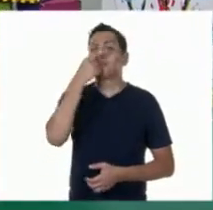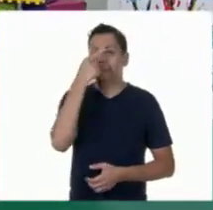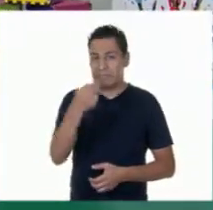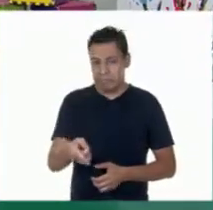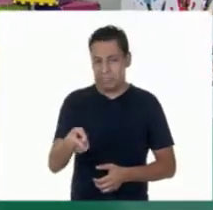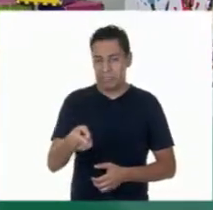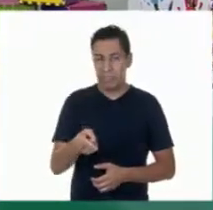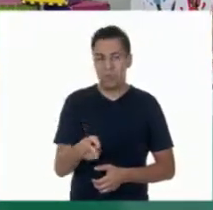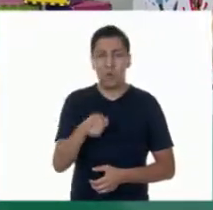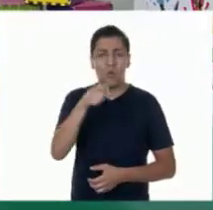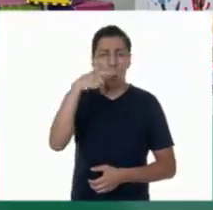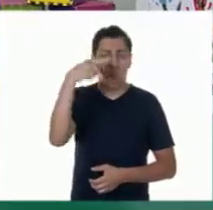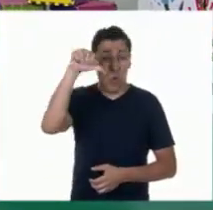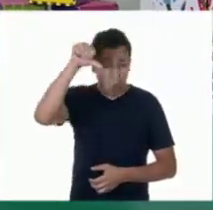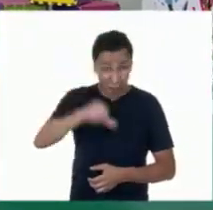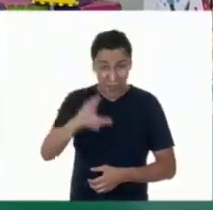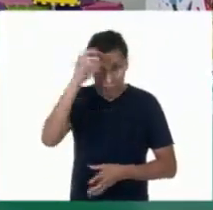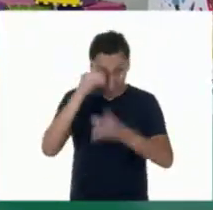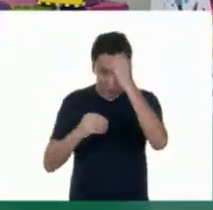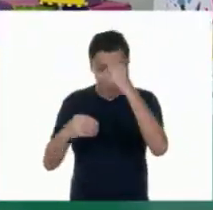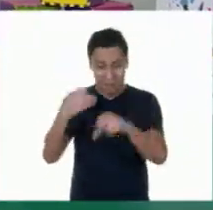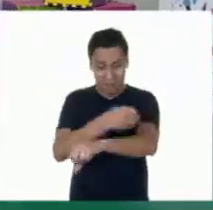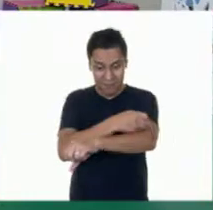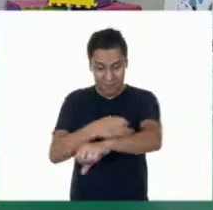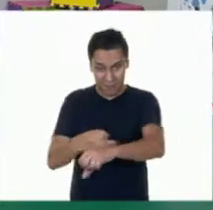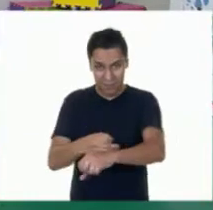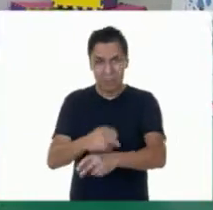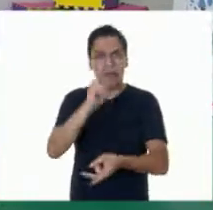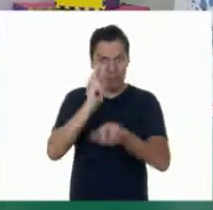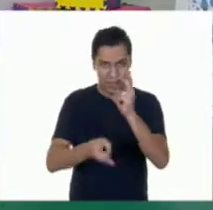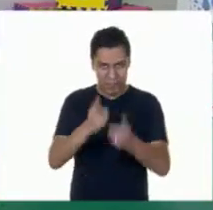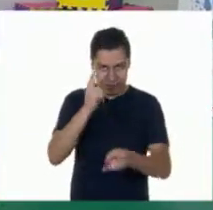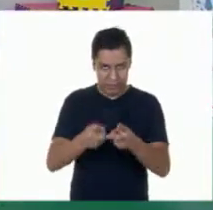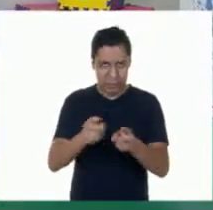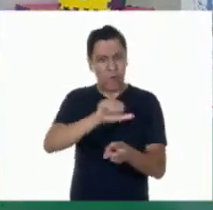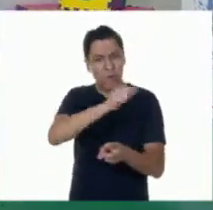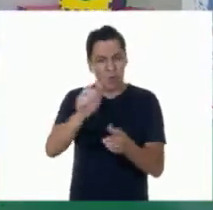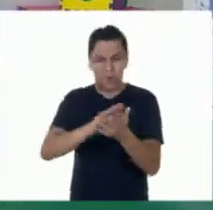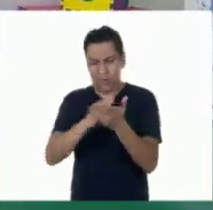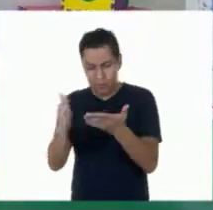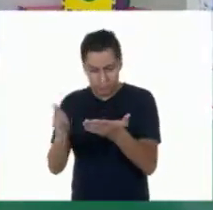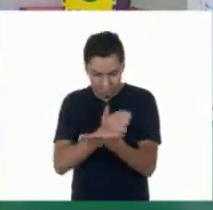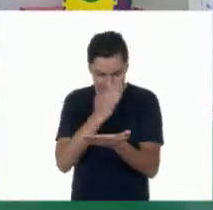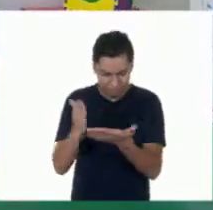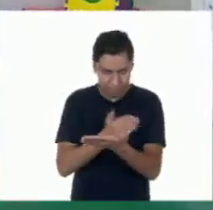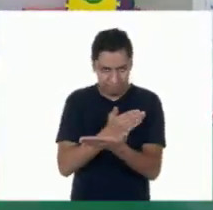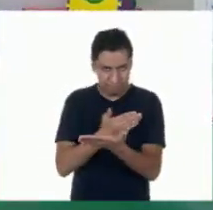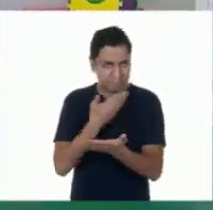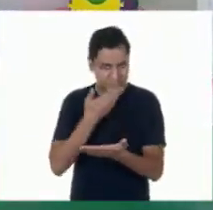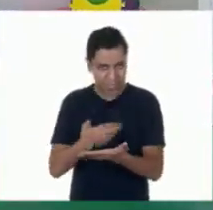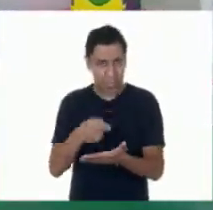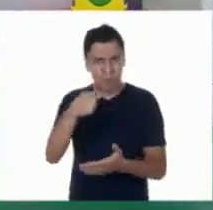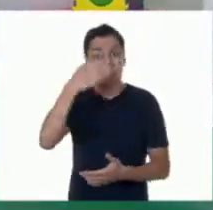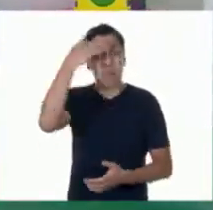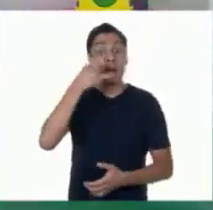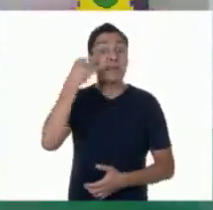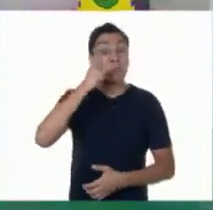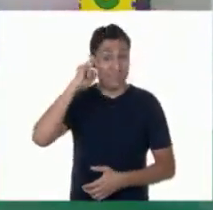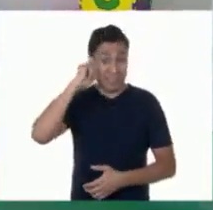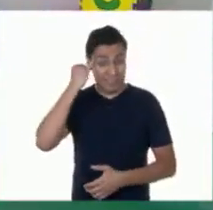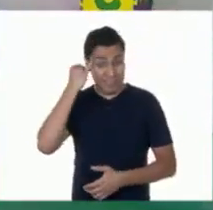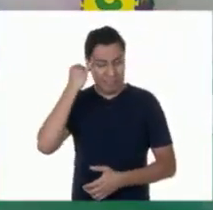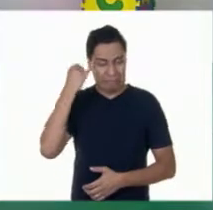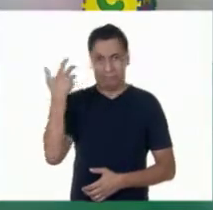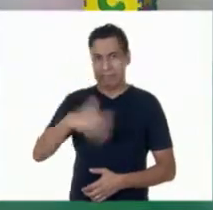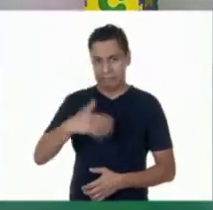das posible, comentes con tu familia el tema de hoy y consulta también en otros libros. Y si tienes la fortuna de hablar una lengua indígena, aprovecha también